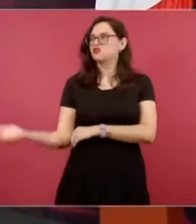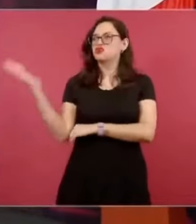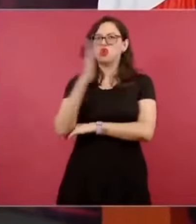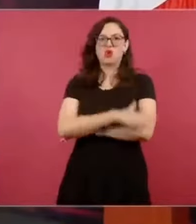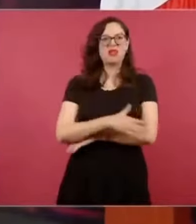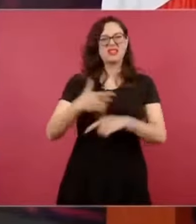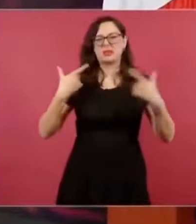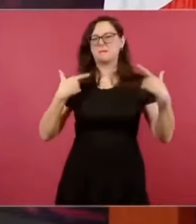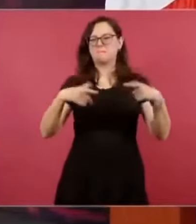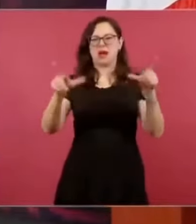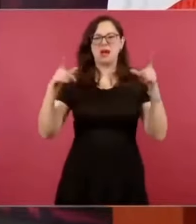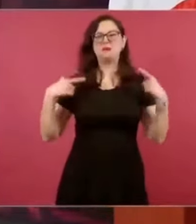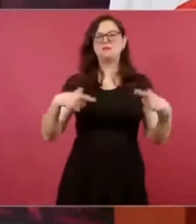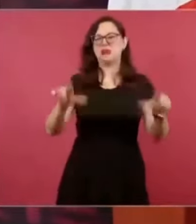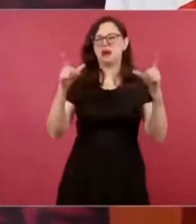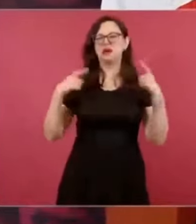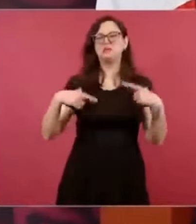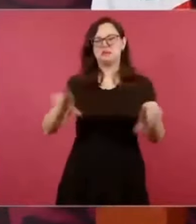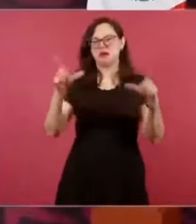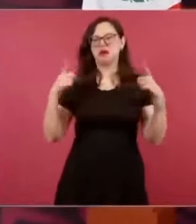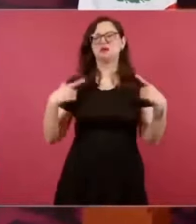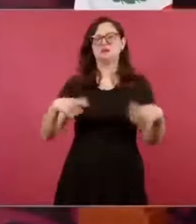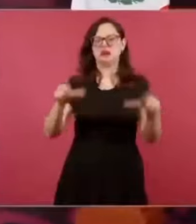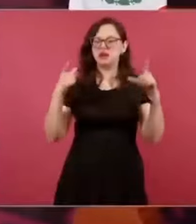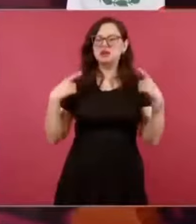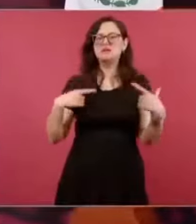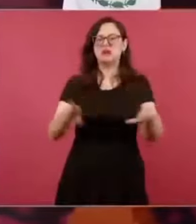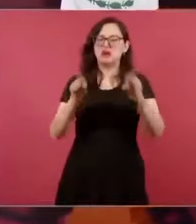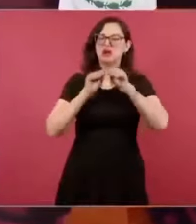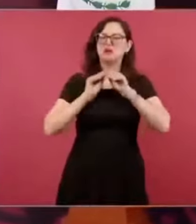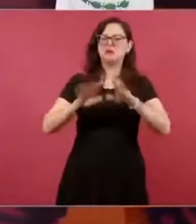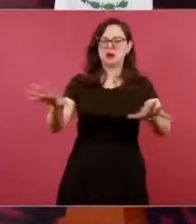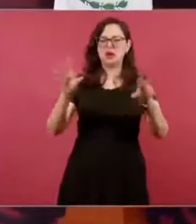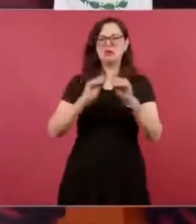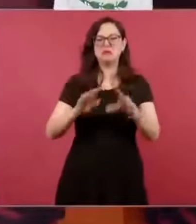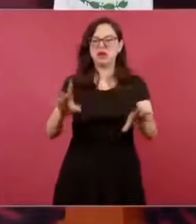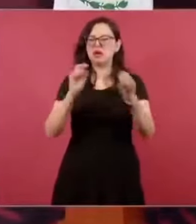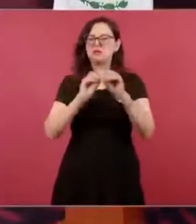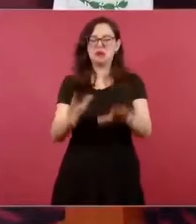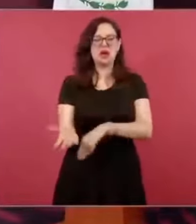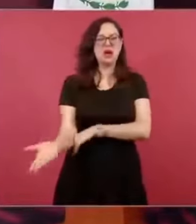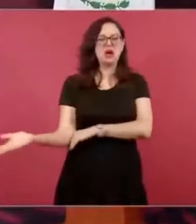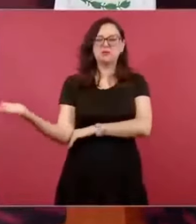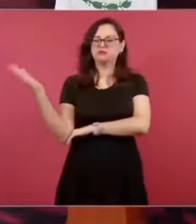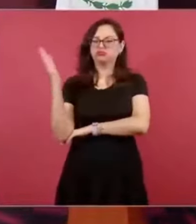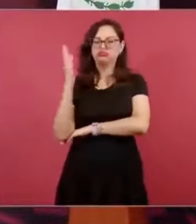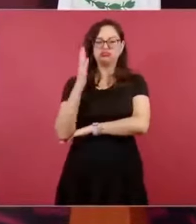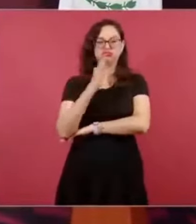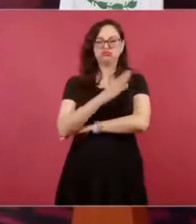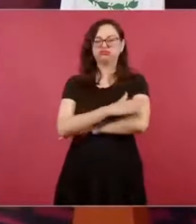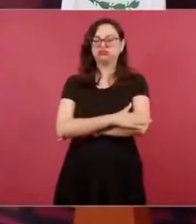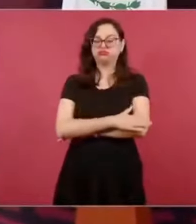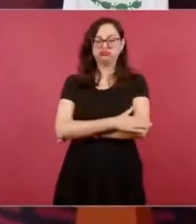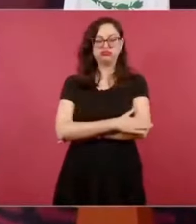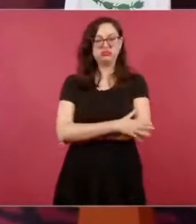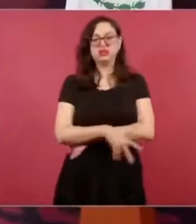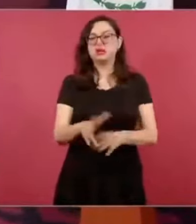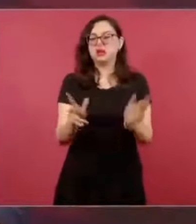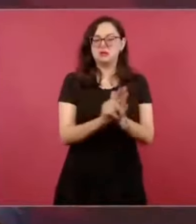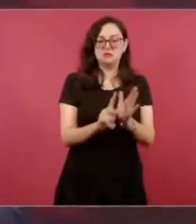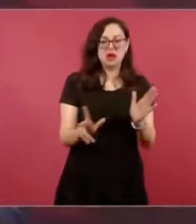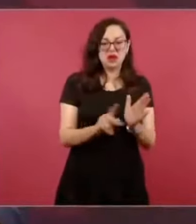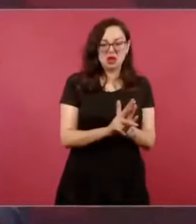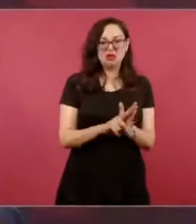Entonces, imagínate, día y noche, periódicos,